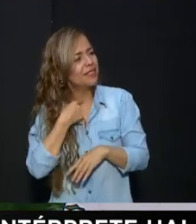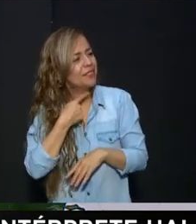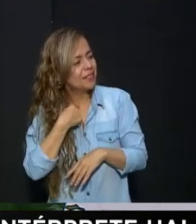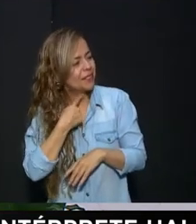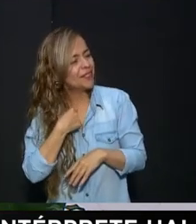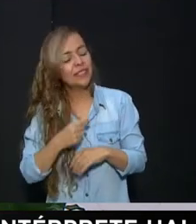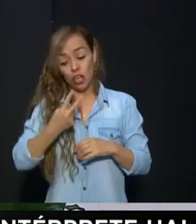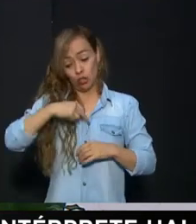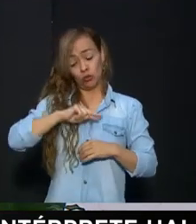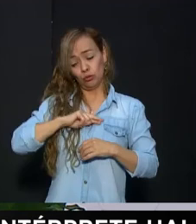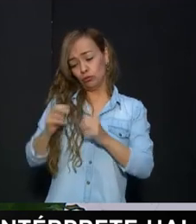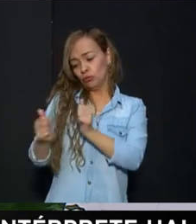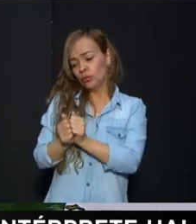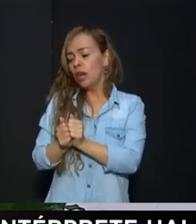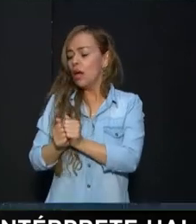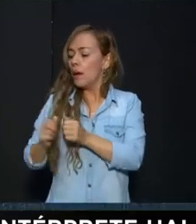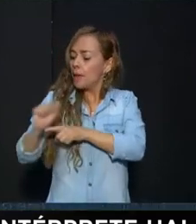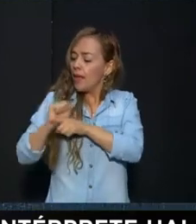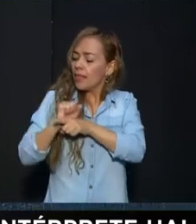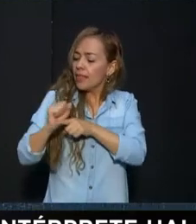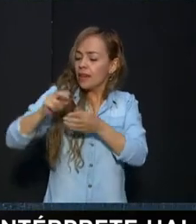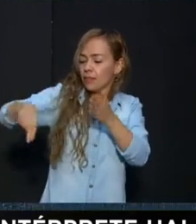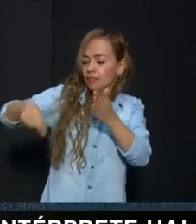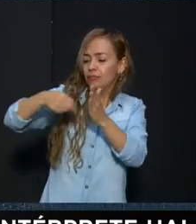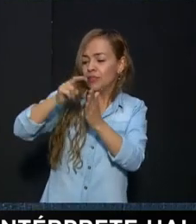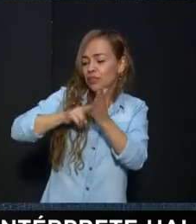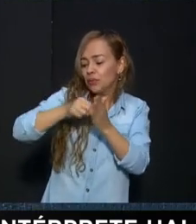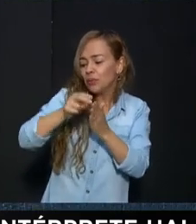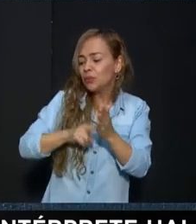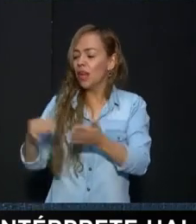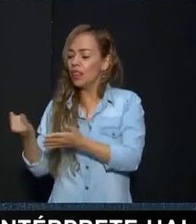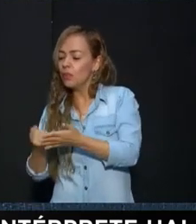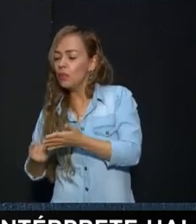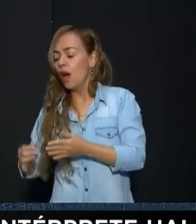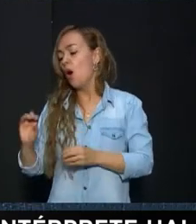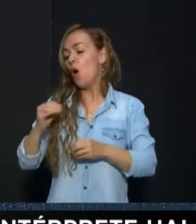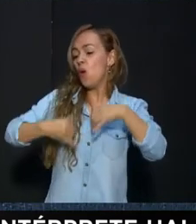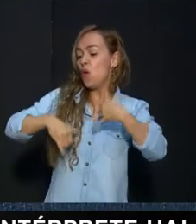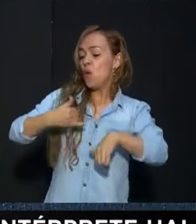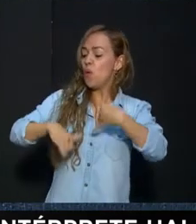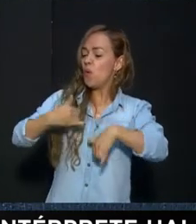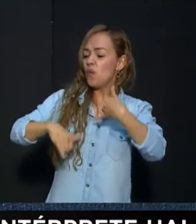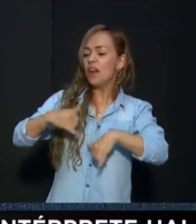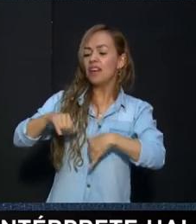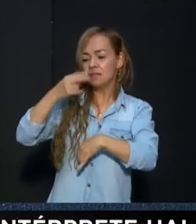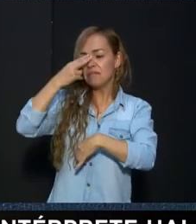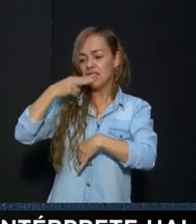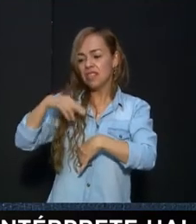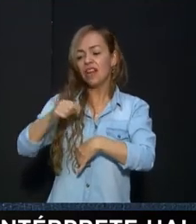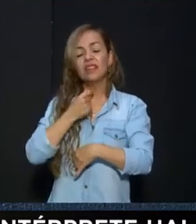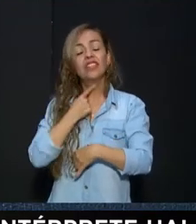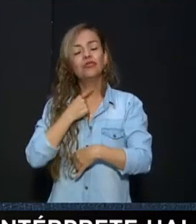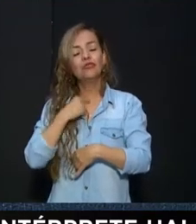ella Practicamos mucho La pintura Dibujar Crear juegos Ella es muy creativa